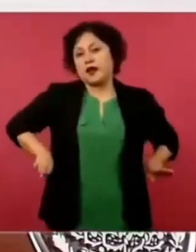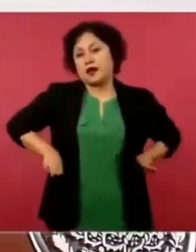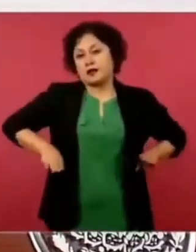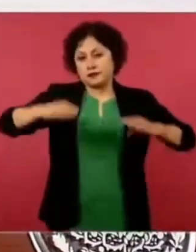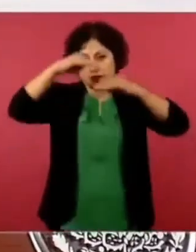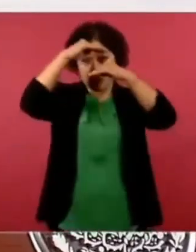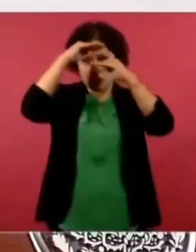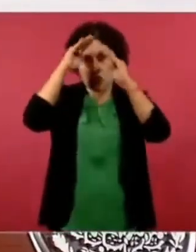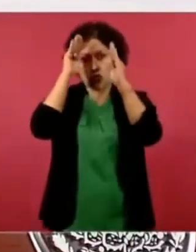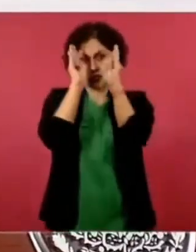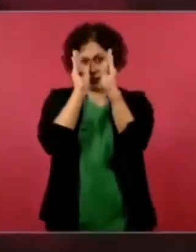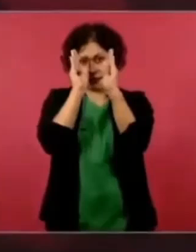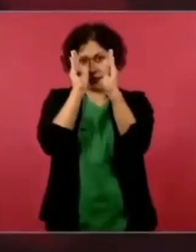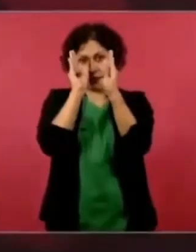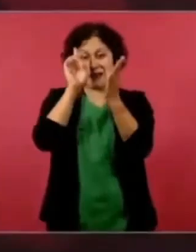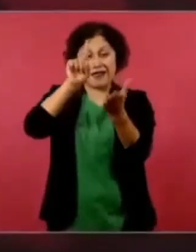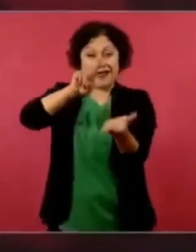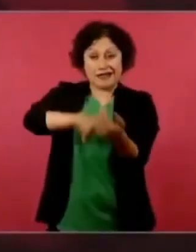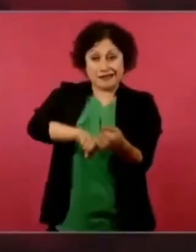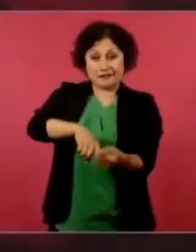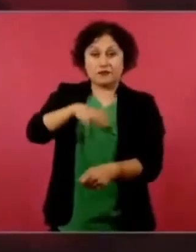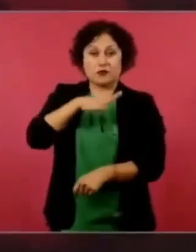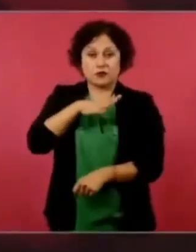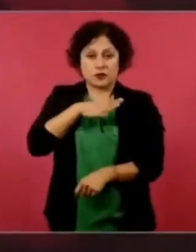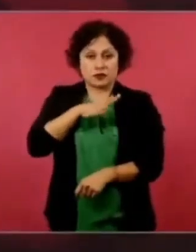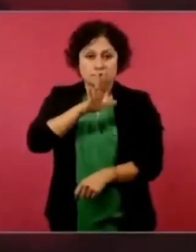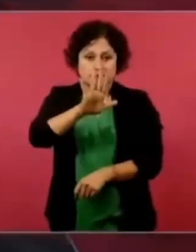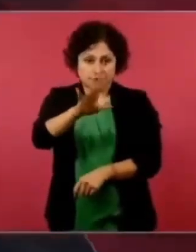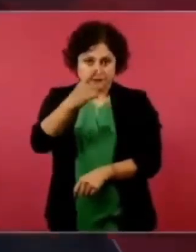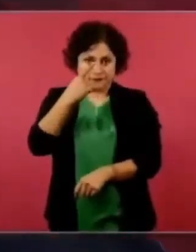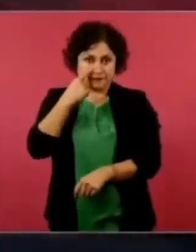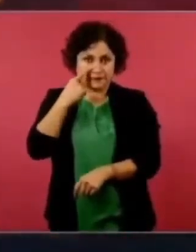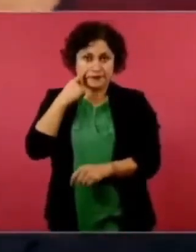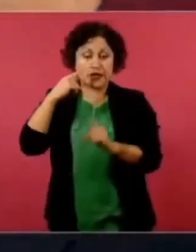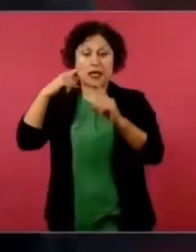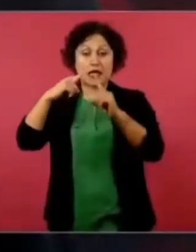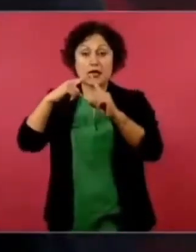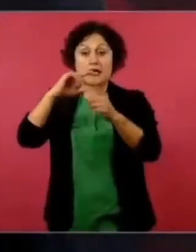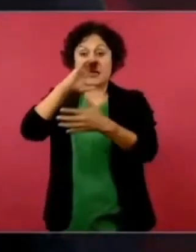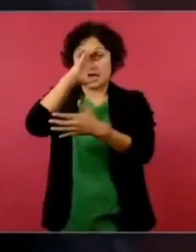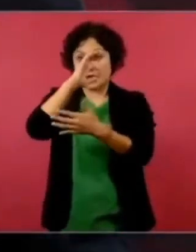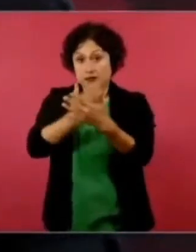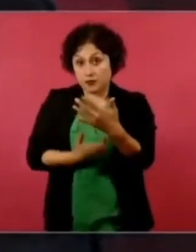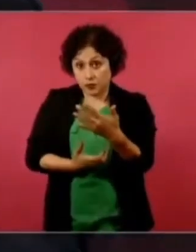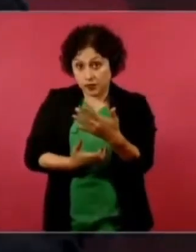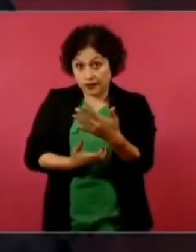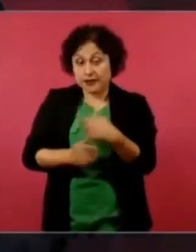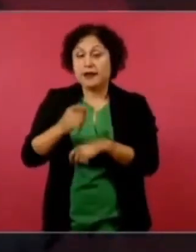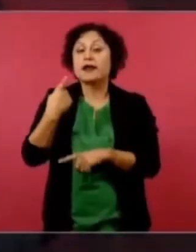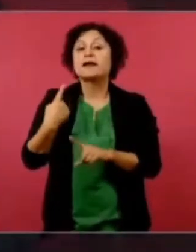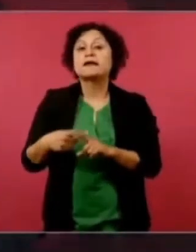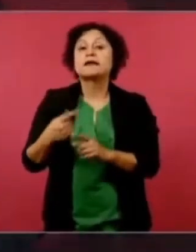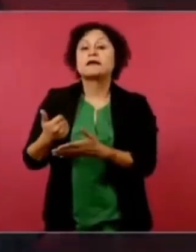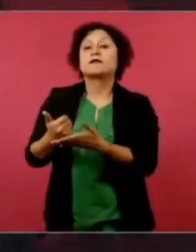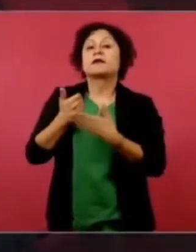caso de la iglesia católica, quien me ayuda más es el Papa Francisco,